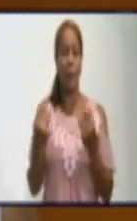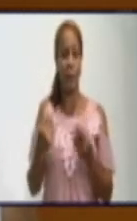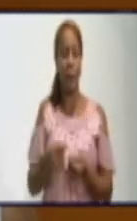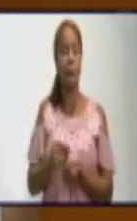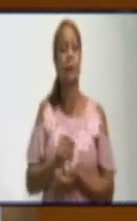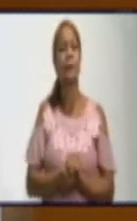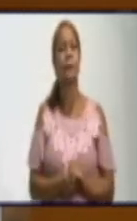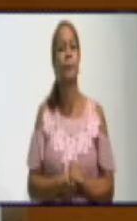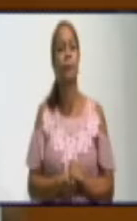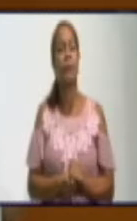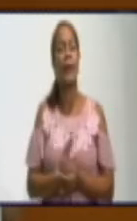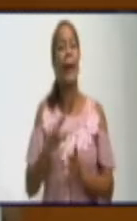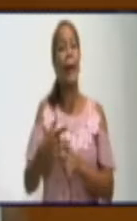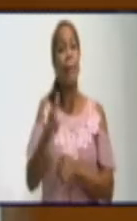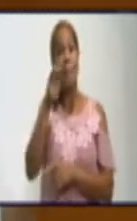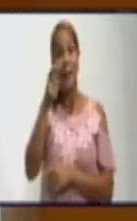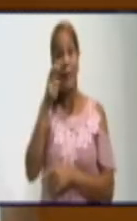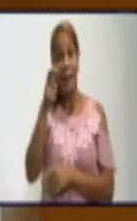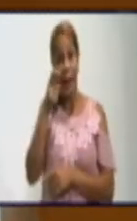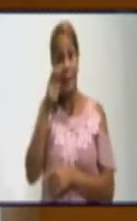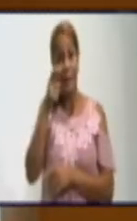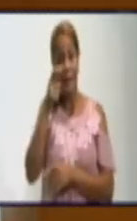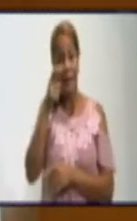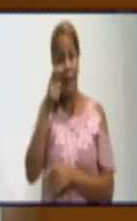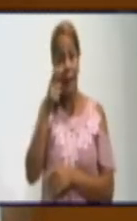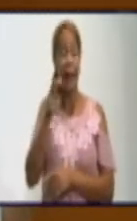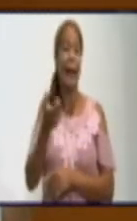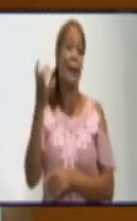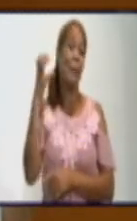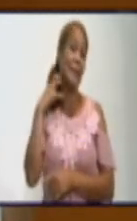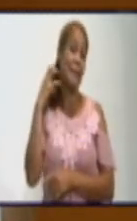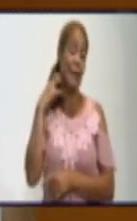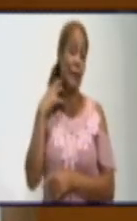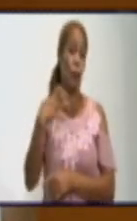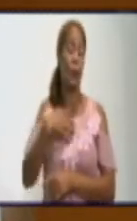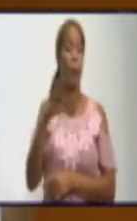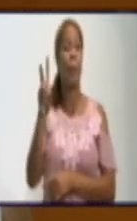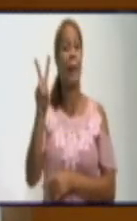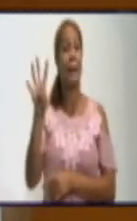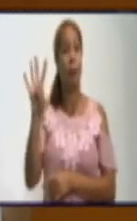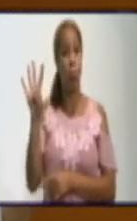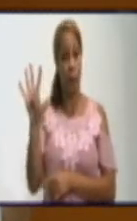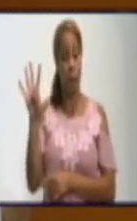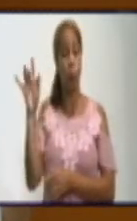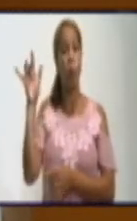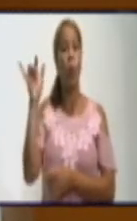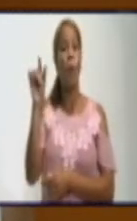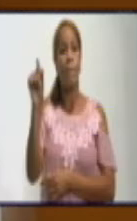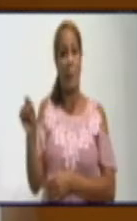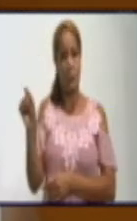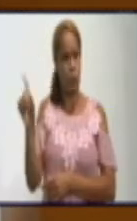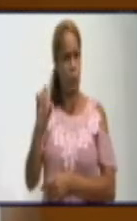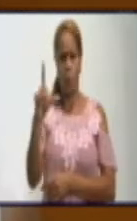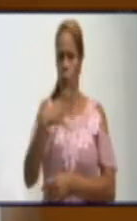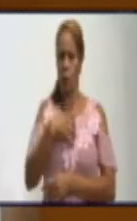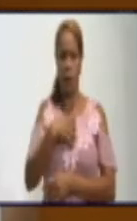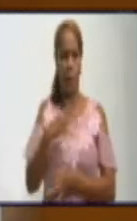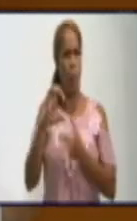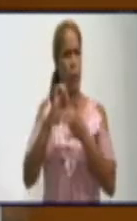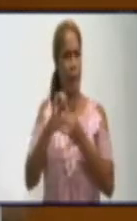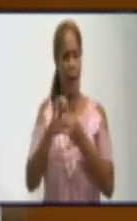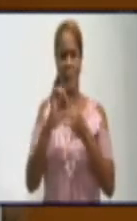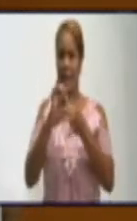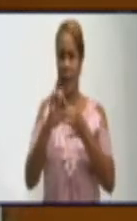recuperados. En vigilancia intensiva en la sala de Celia Sánchez tenemos 24 pacientes y afortunadamente no tenemos pacientes ni graves ni